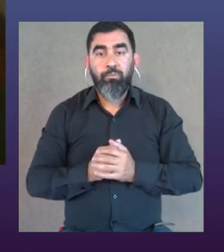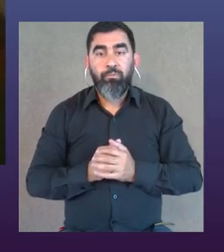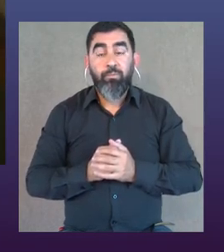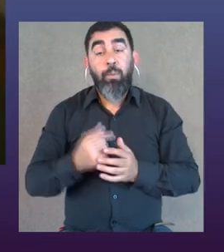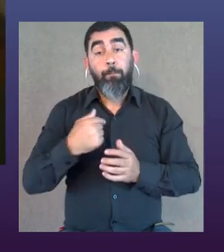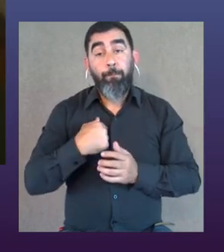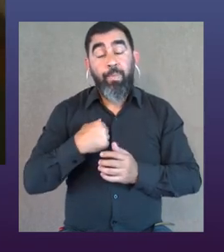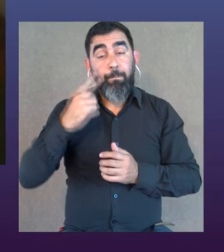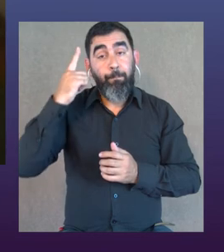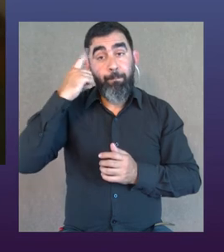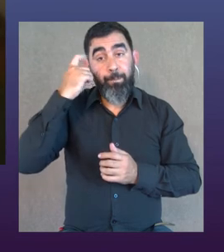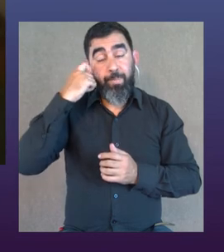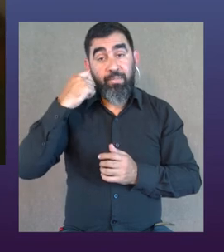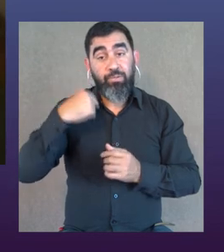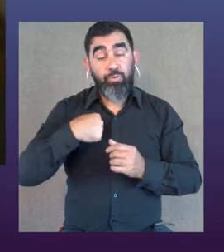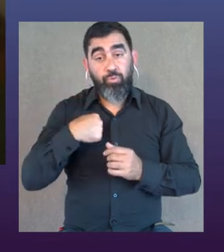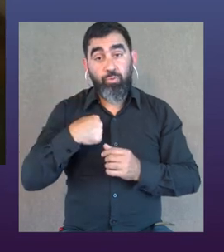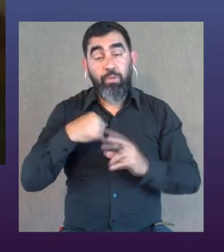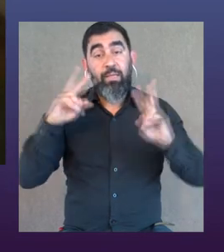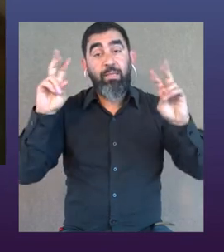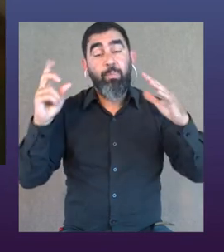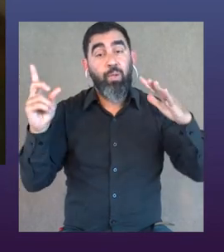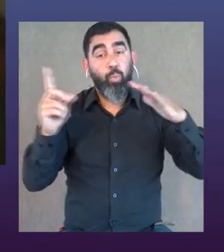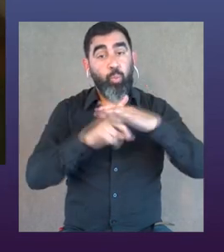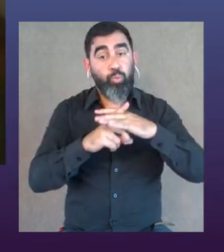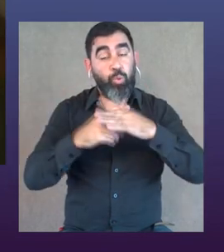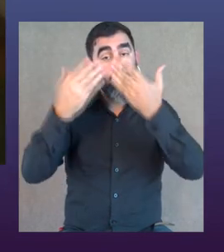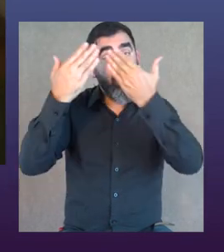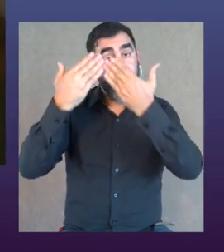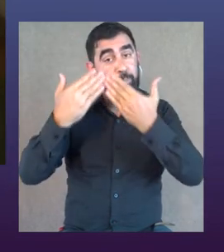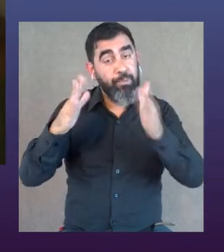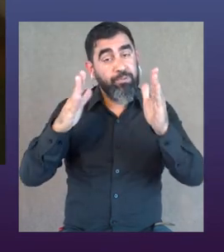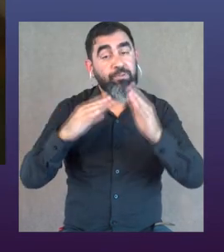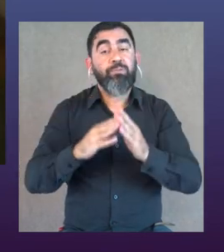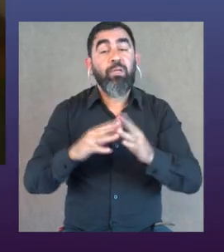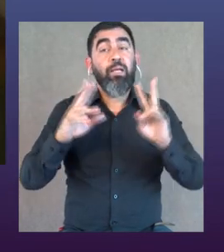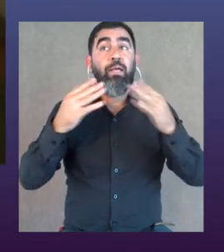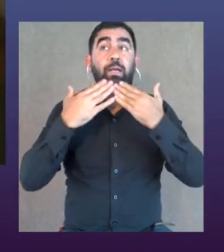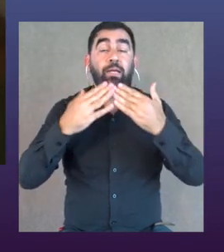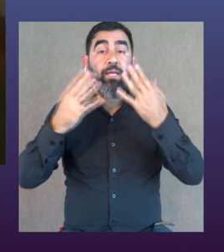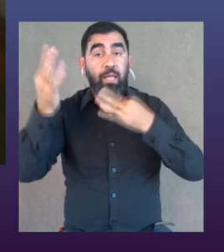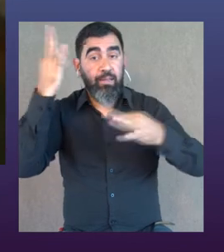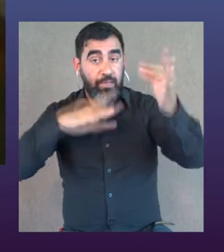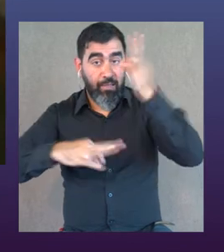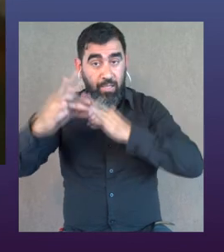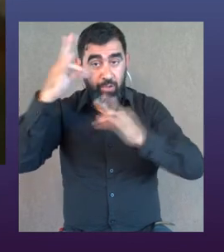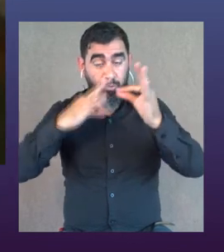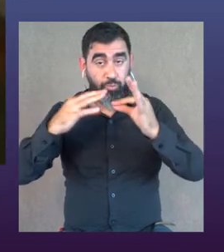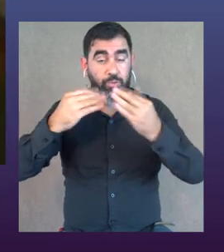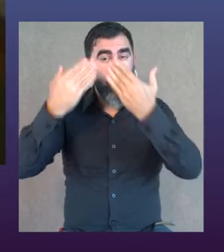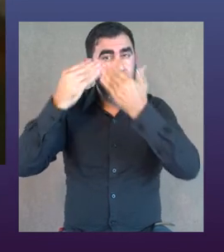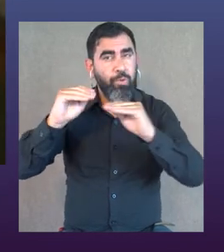Sí, mi experiencia en inclusión comenzó a través del teatro,